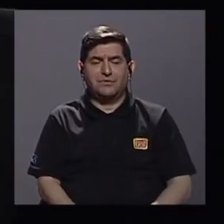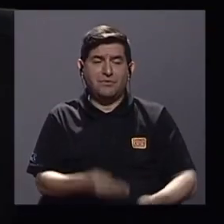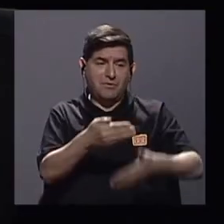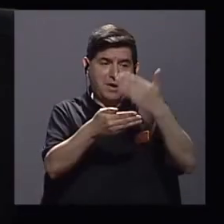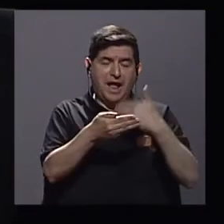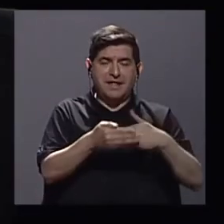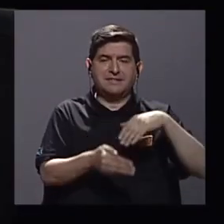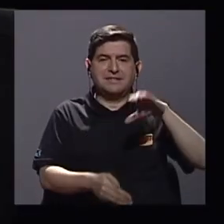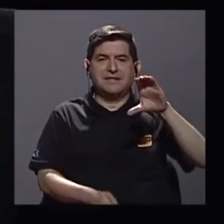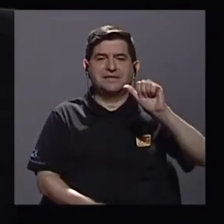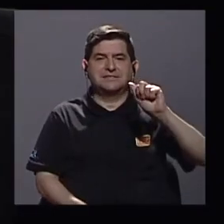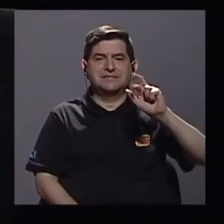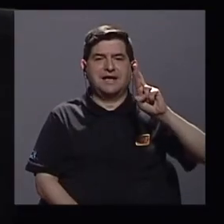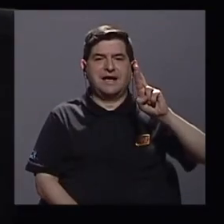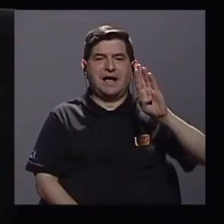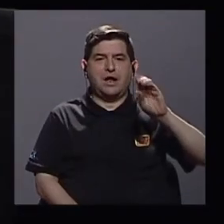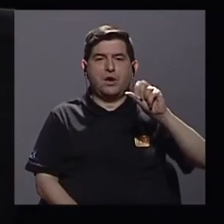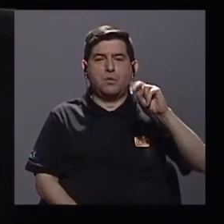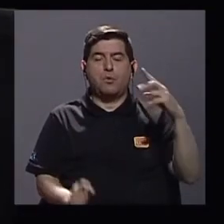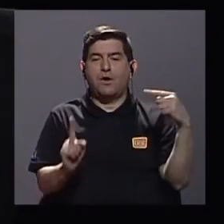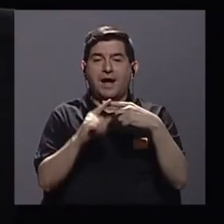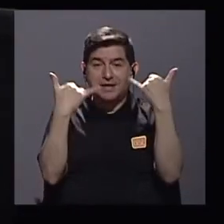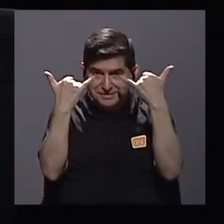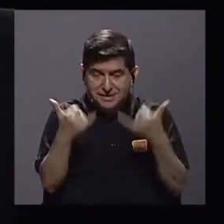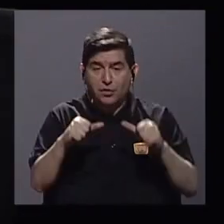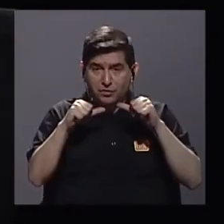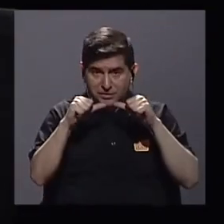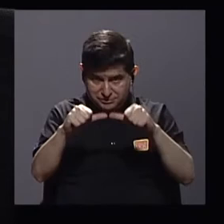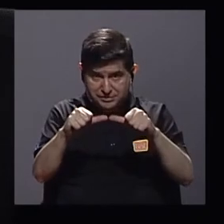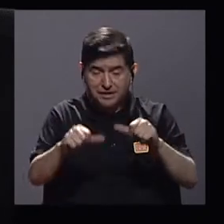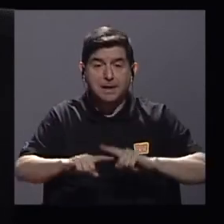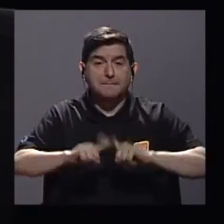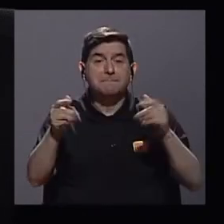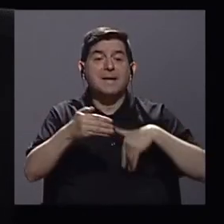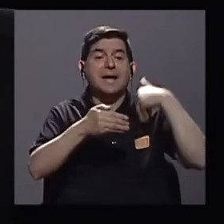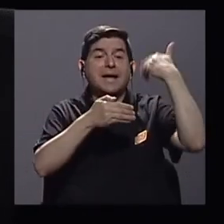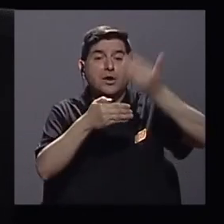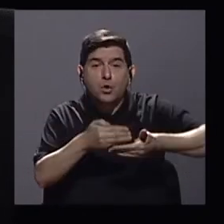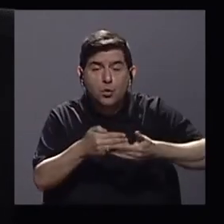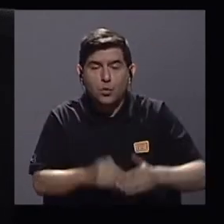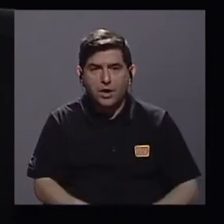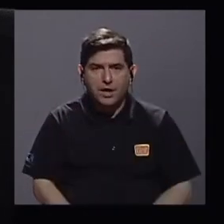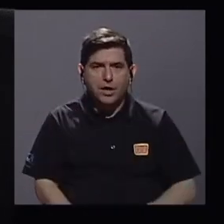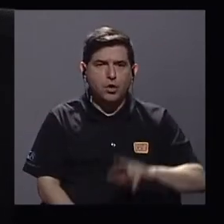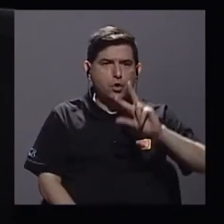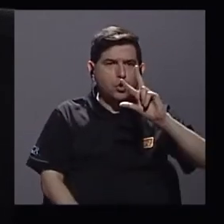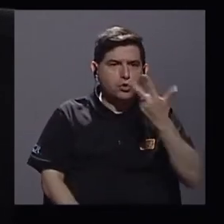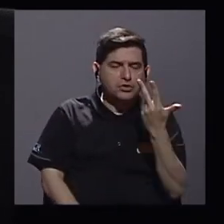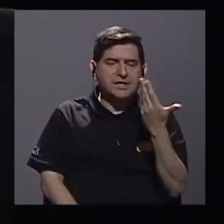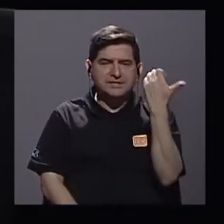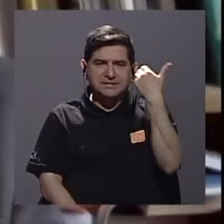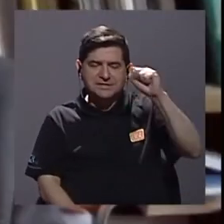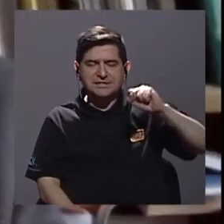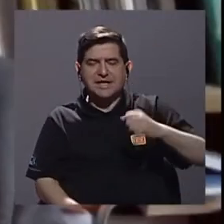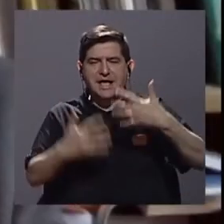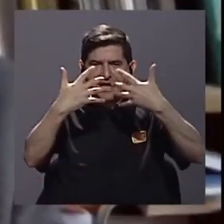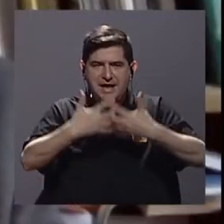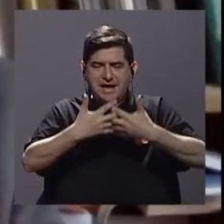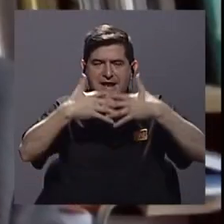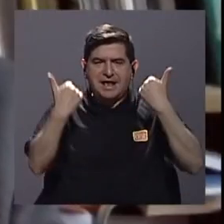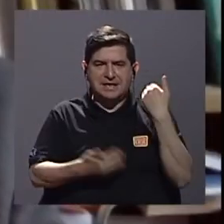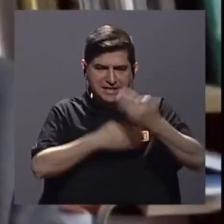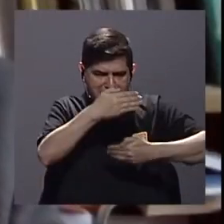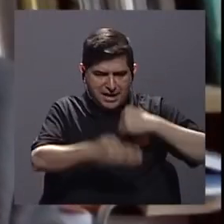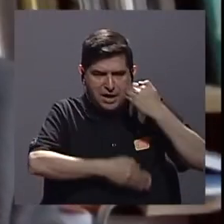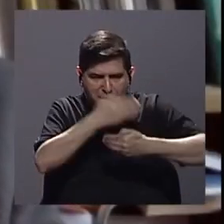carbón. Y esa nos acompaña hasta nuestros días. Pero luego viene lo que se llama la tercera revolución industrial cuando entramos ya en